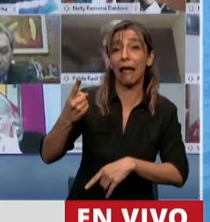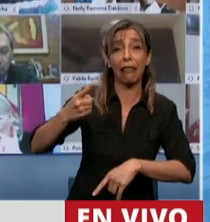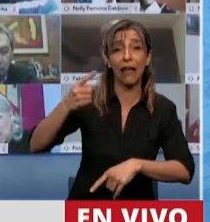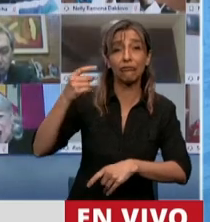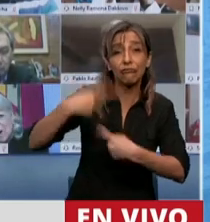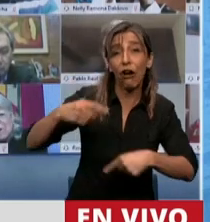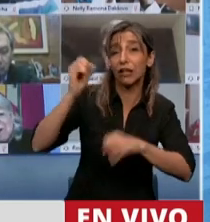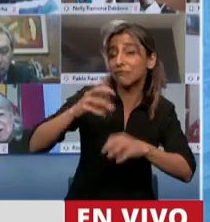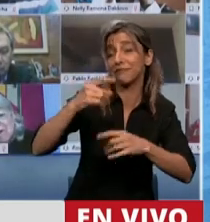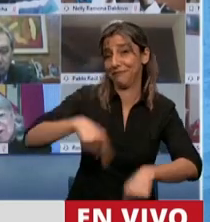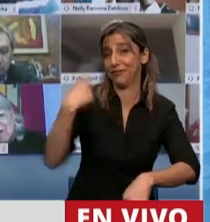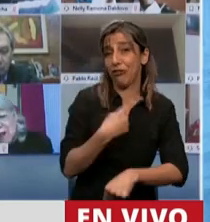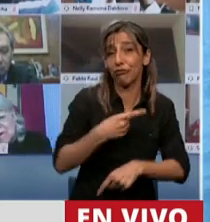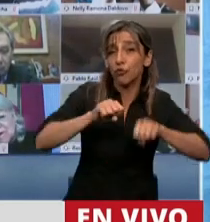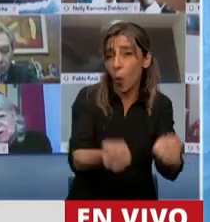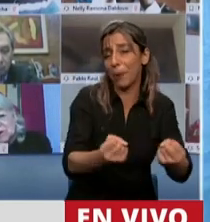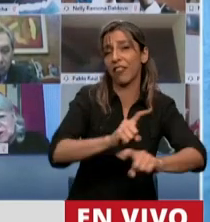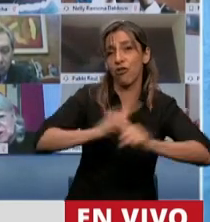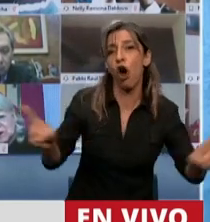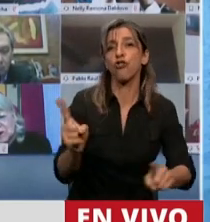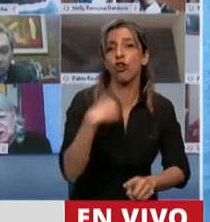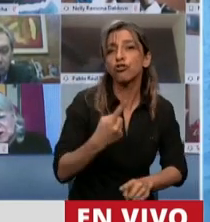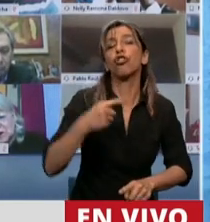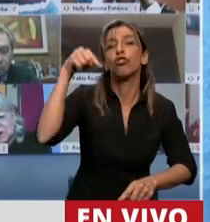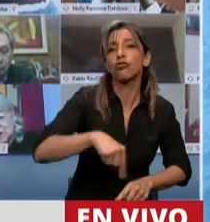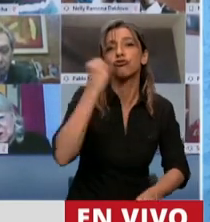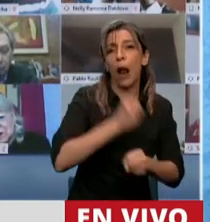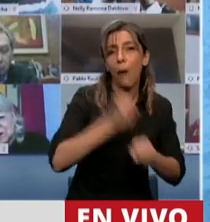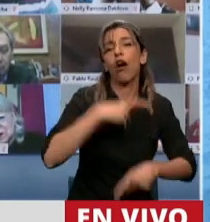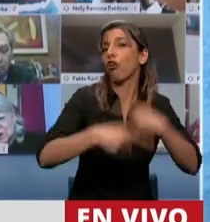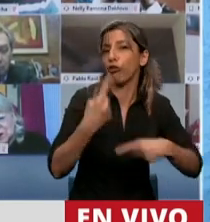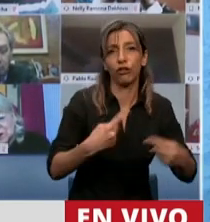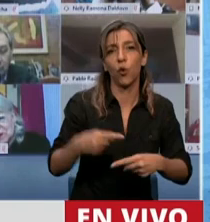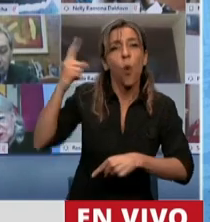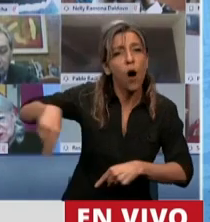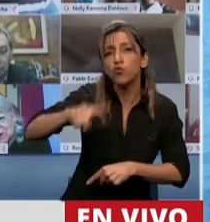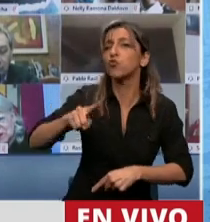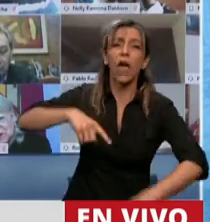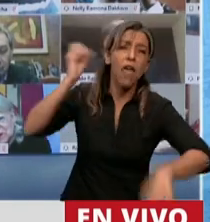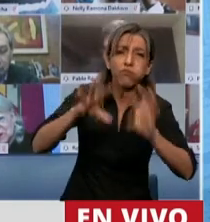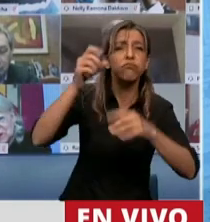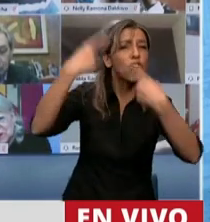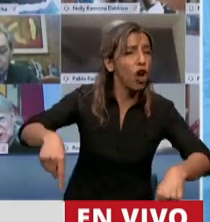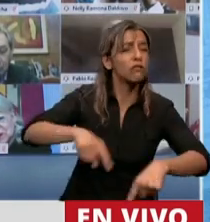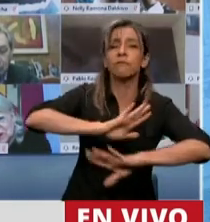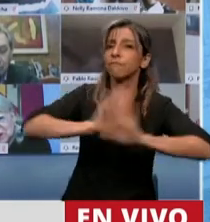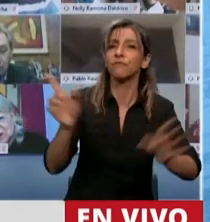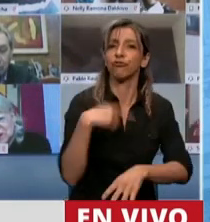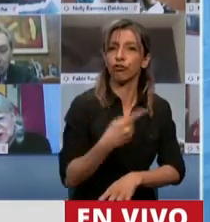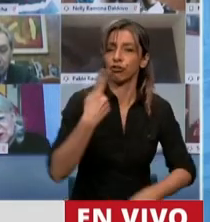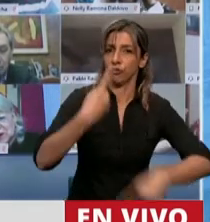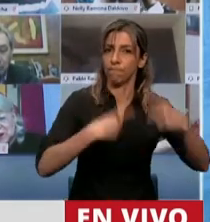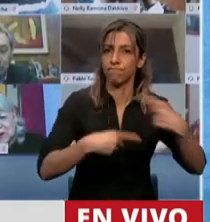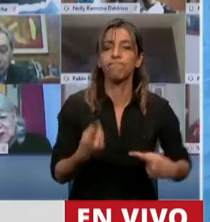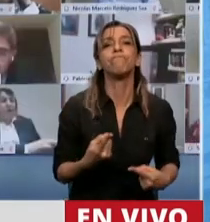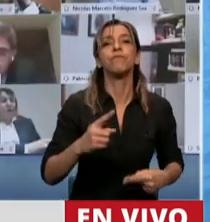vamos a seguir funcionando presidente por más que tiren botellas al referir y vamos a avanzar con una reforma judicial en